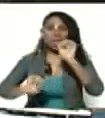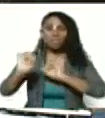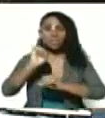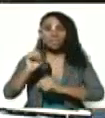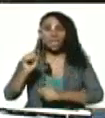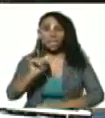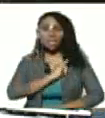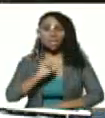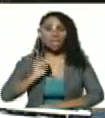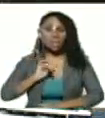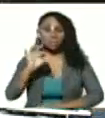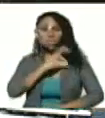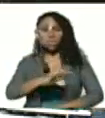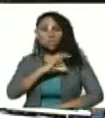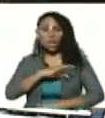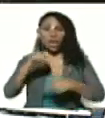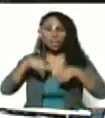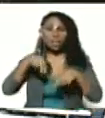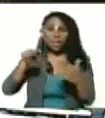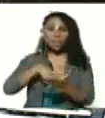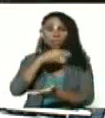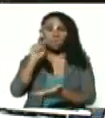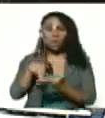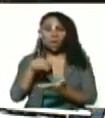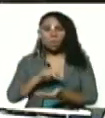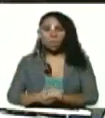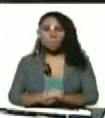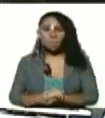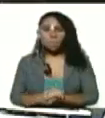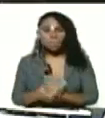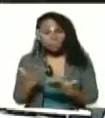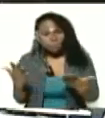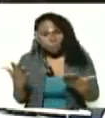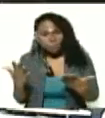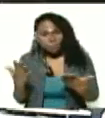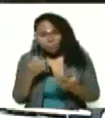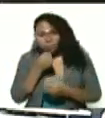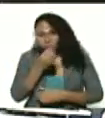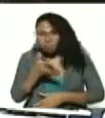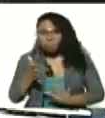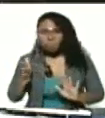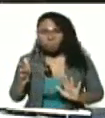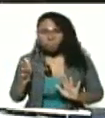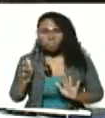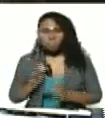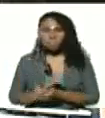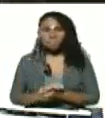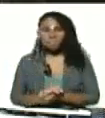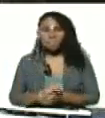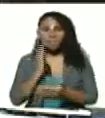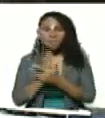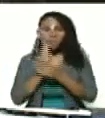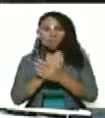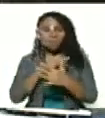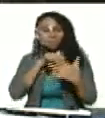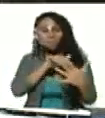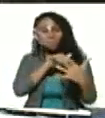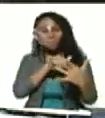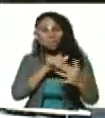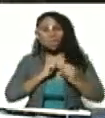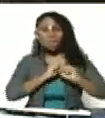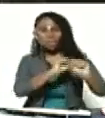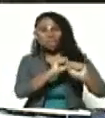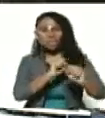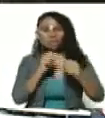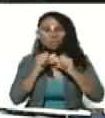la identidad y la soberanía nacional. Y bueno, estar en combate permanente. Ya por ahí